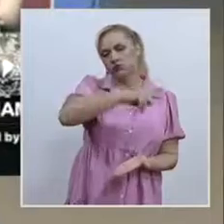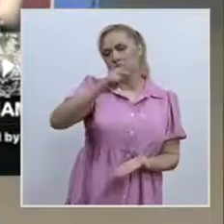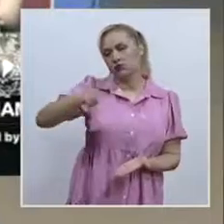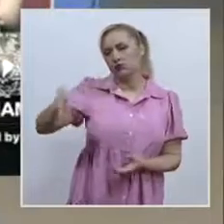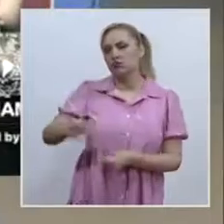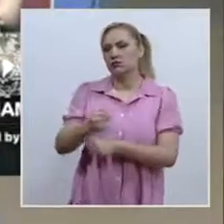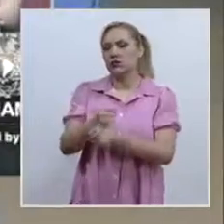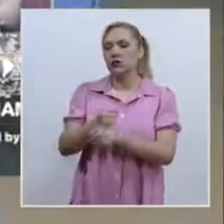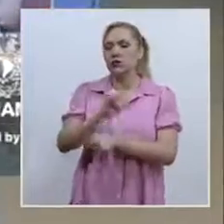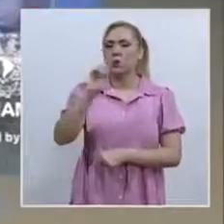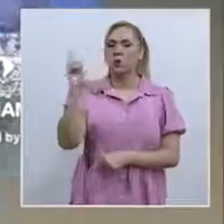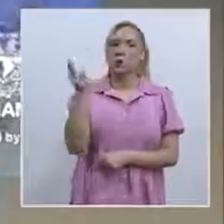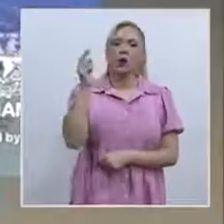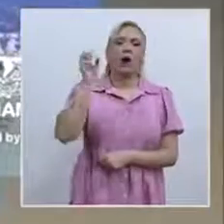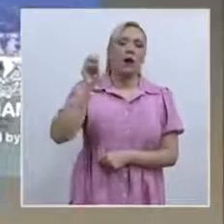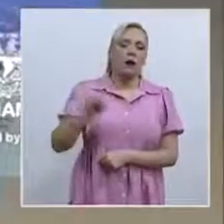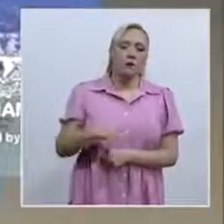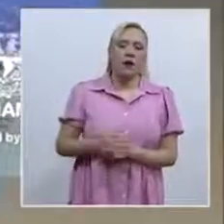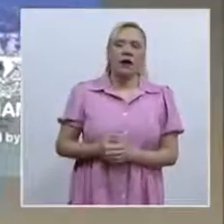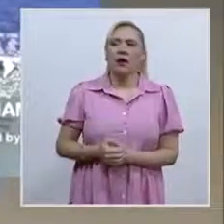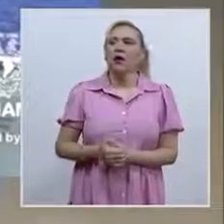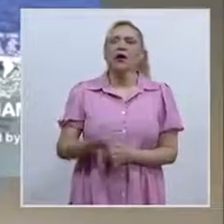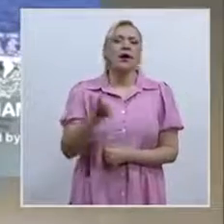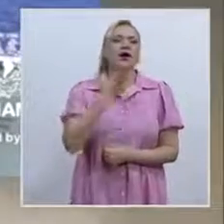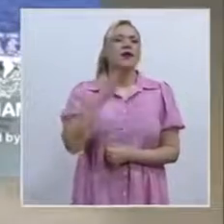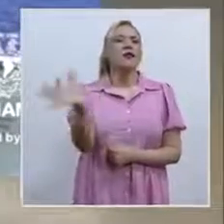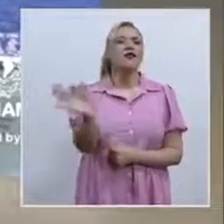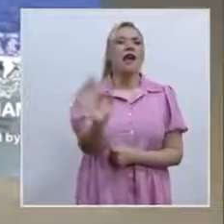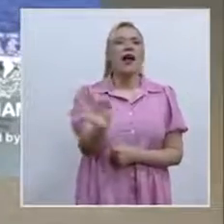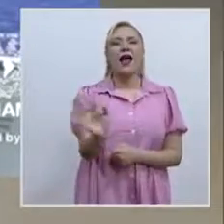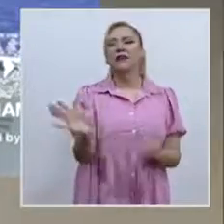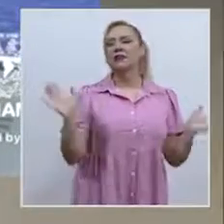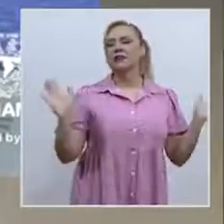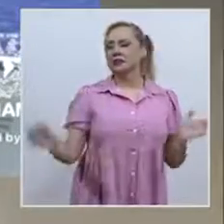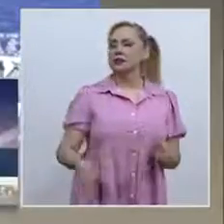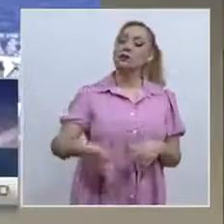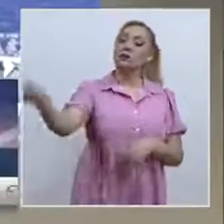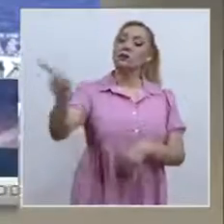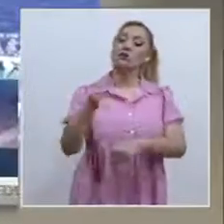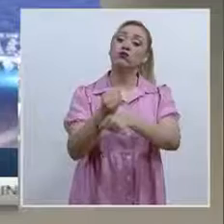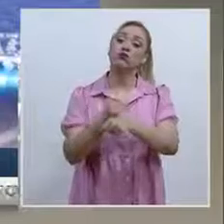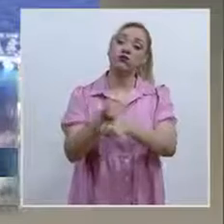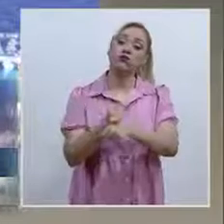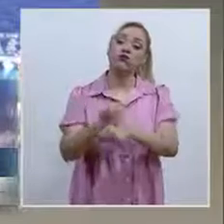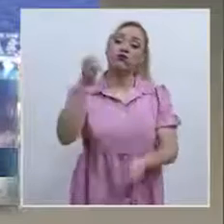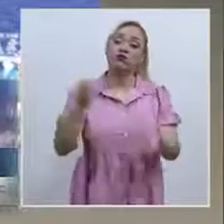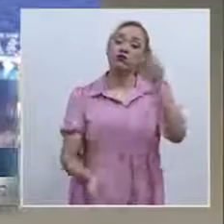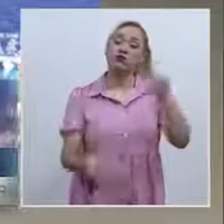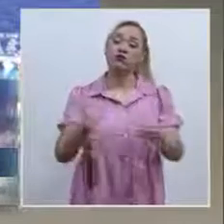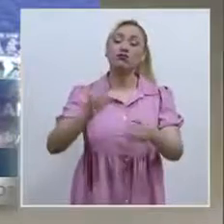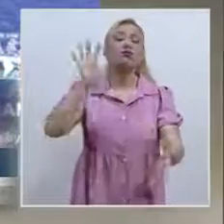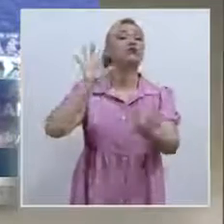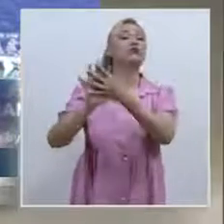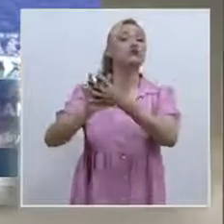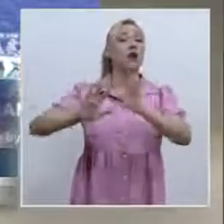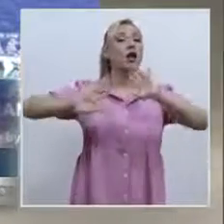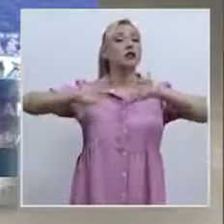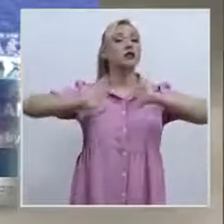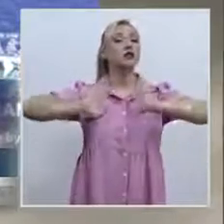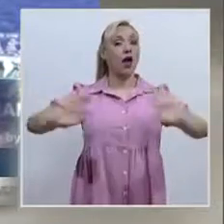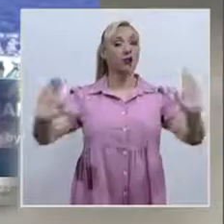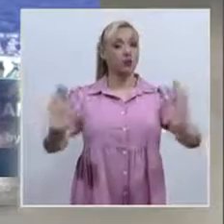investigadores de la UNAM. Es muy fácil decir que se investigue, que se procese y que se sancione. Y es